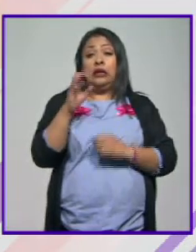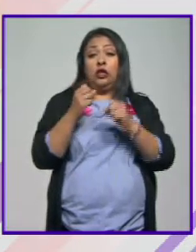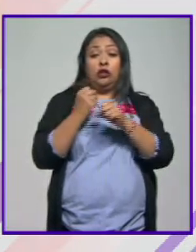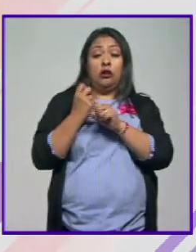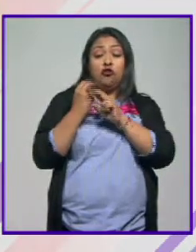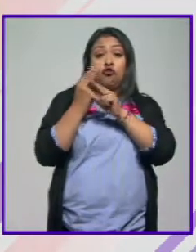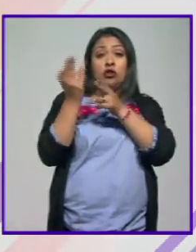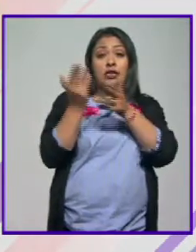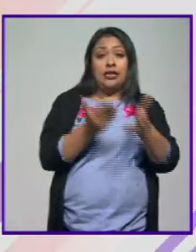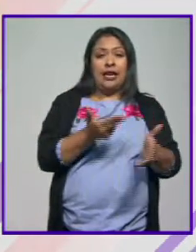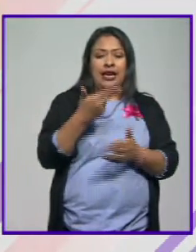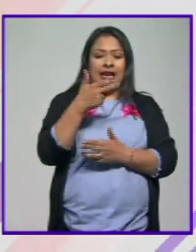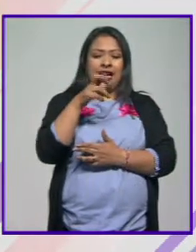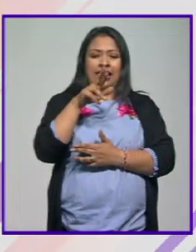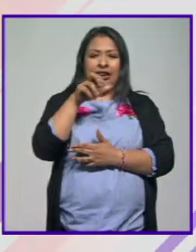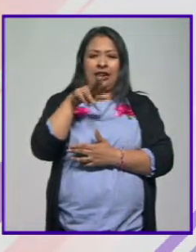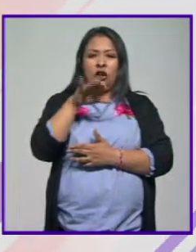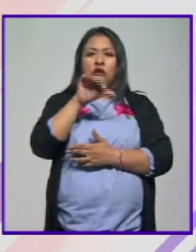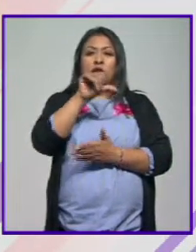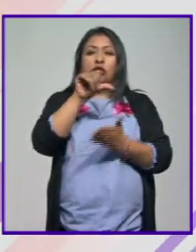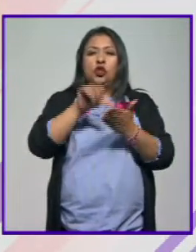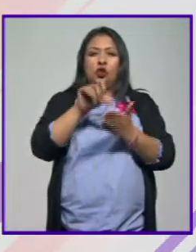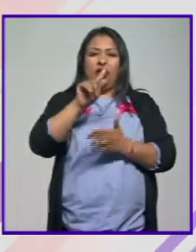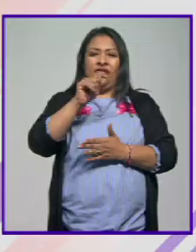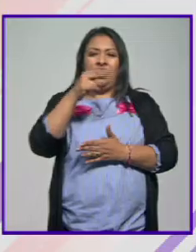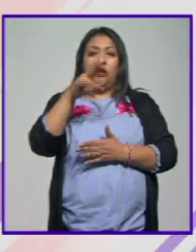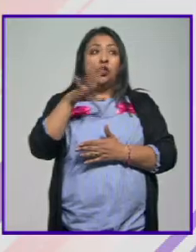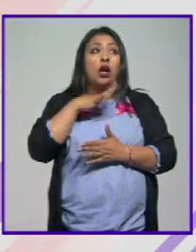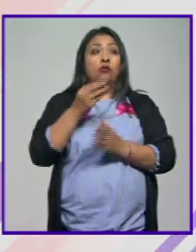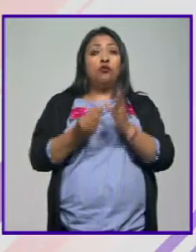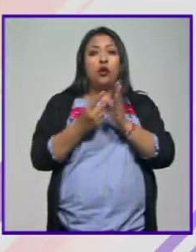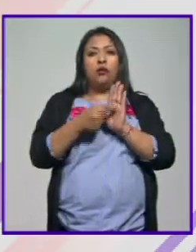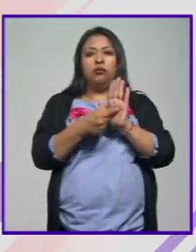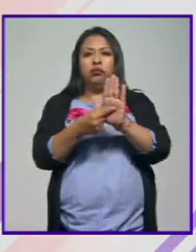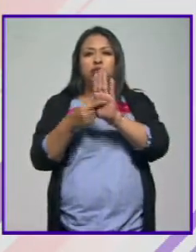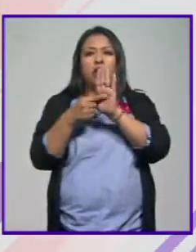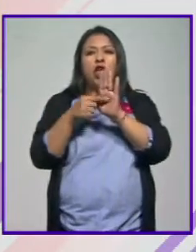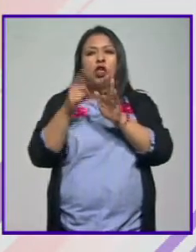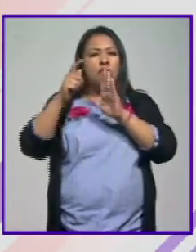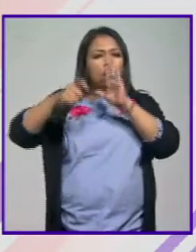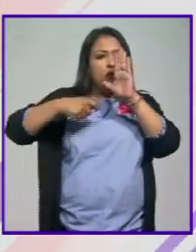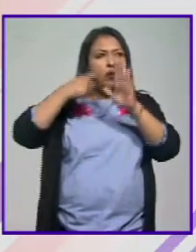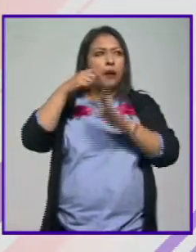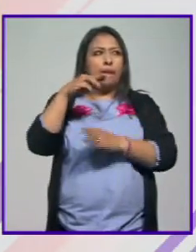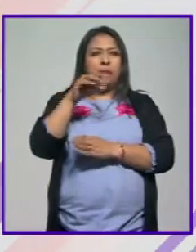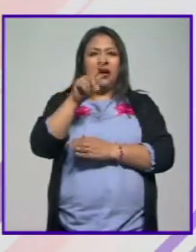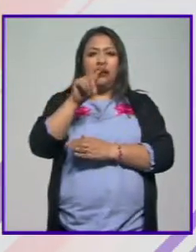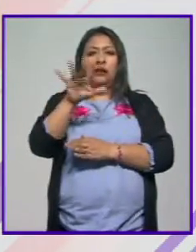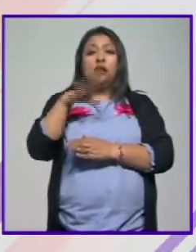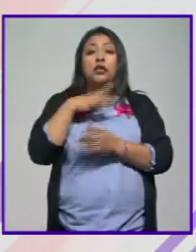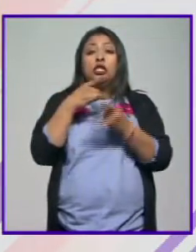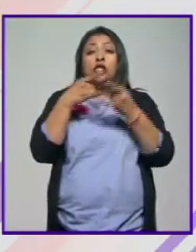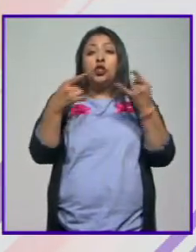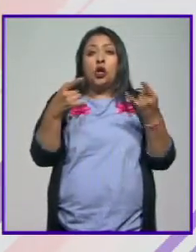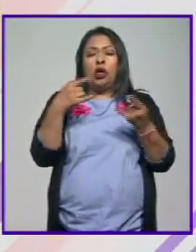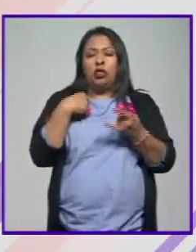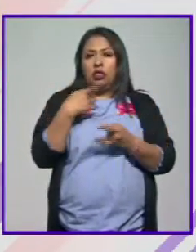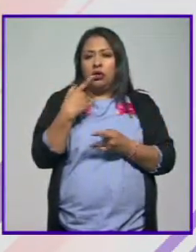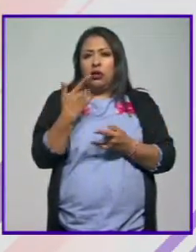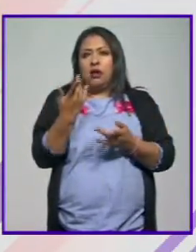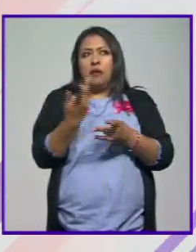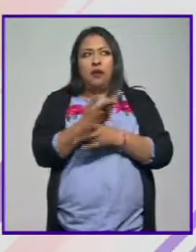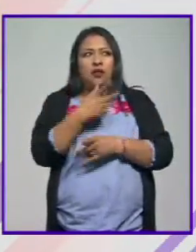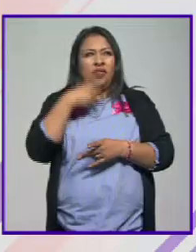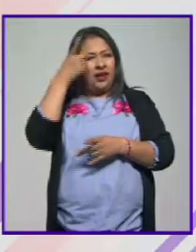llegada de Hernán Cortés a la ciudad de Tenochtitlán, se estrenó el documental Malitzin, la historia de un enigma, dirigido por Fernández